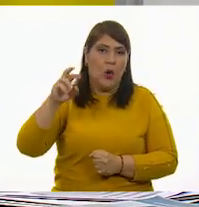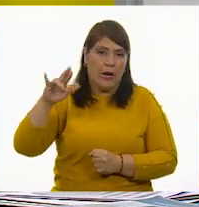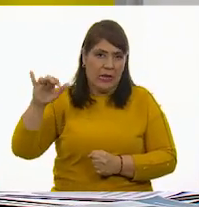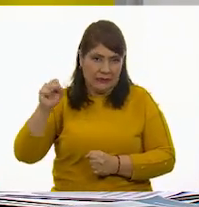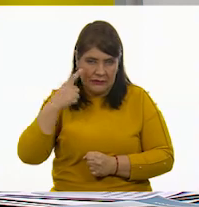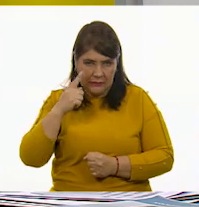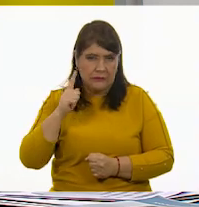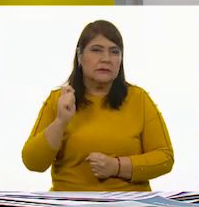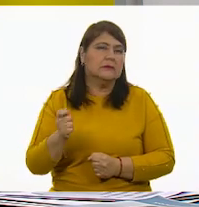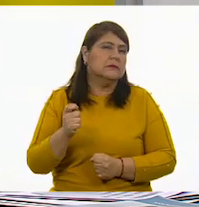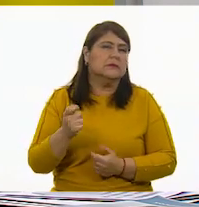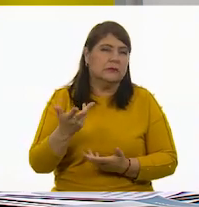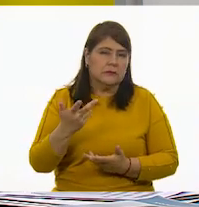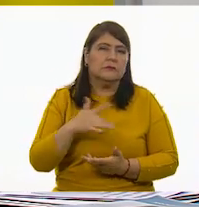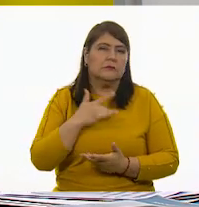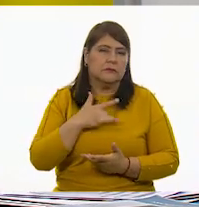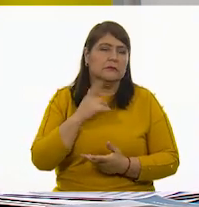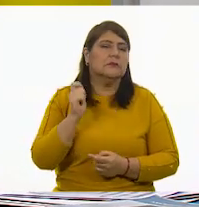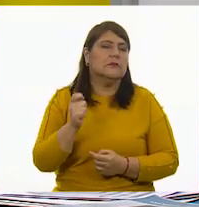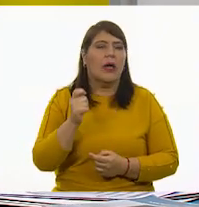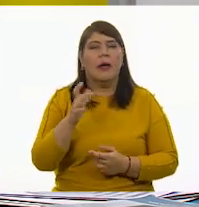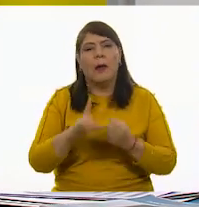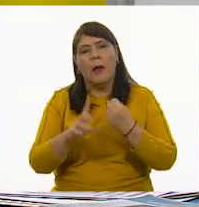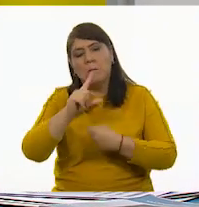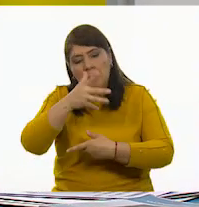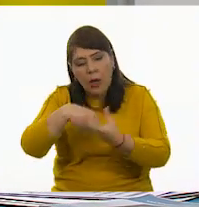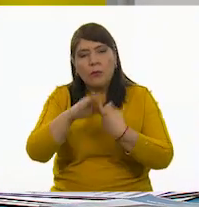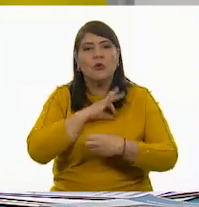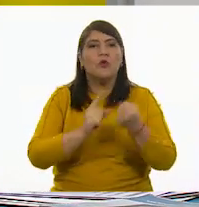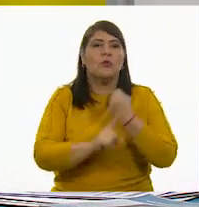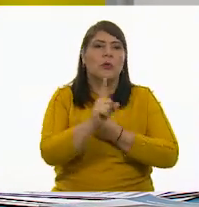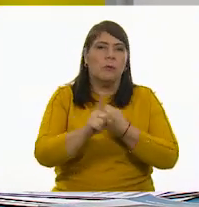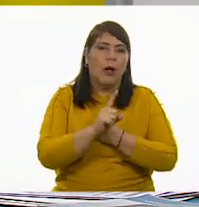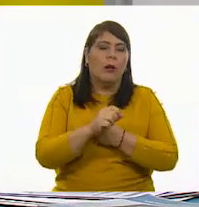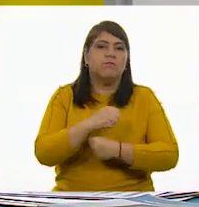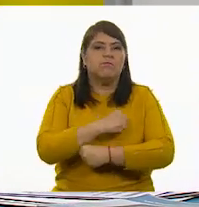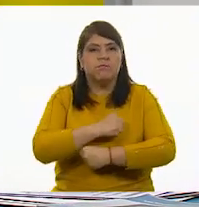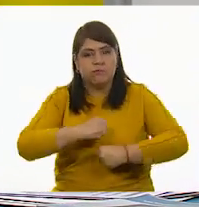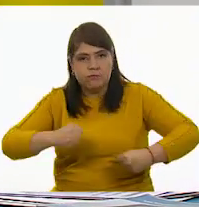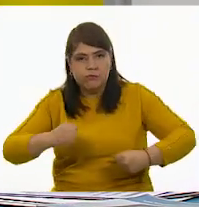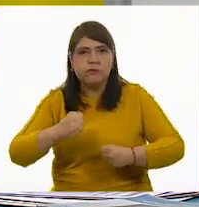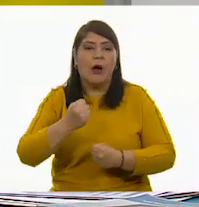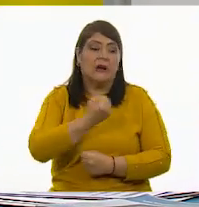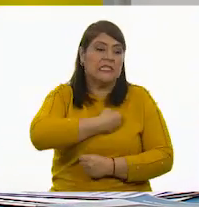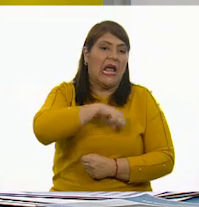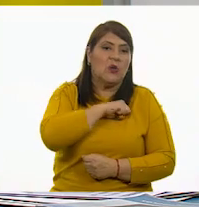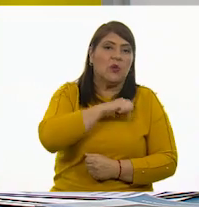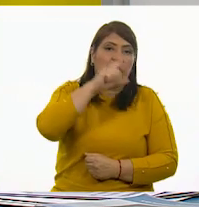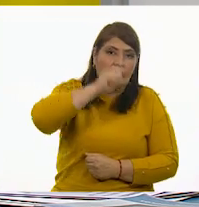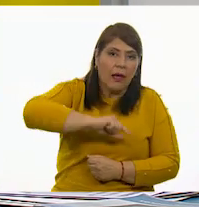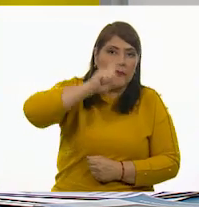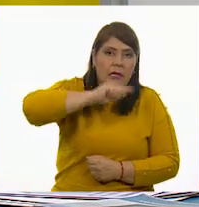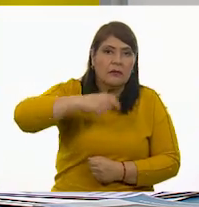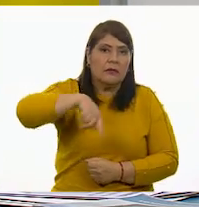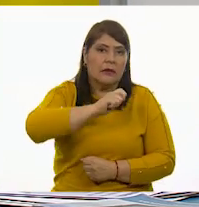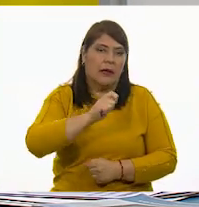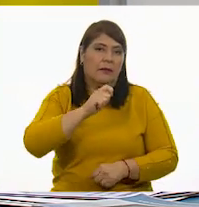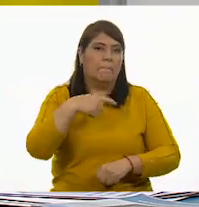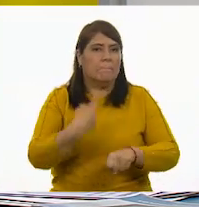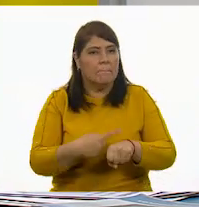ahí después, por supuesto, tenemos problemas de sobrepeso y de salud. Por eso, muy importante la